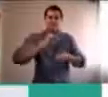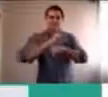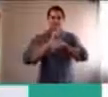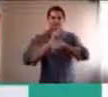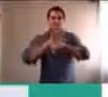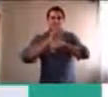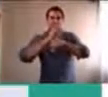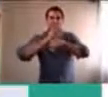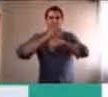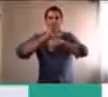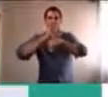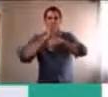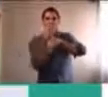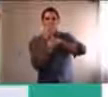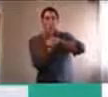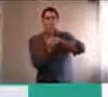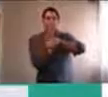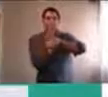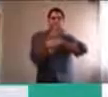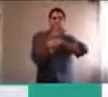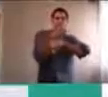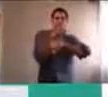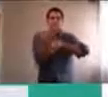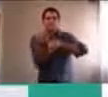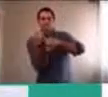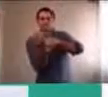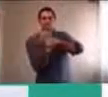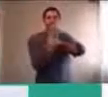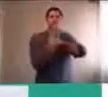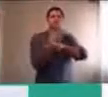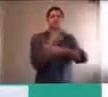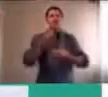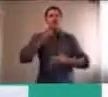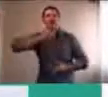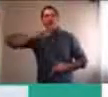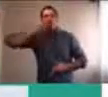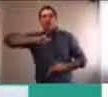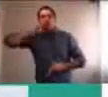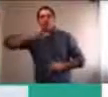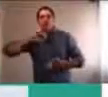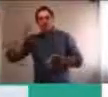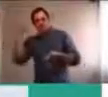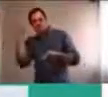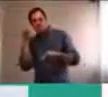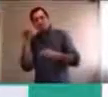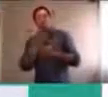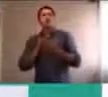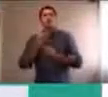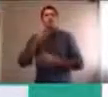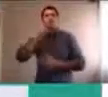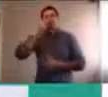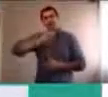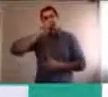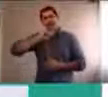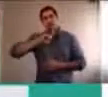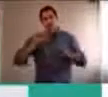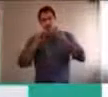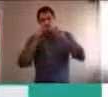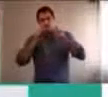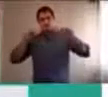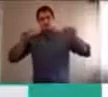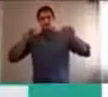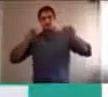helado, para, no sé, guardándolos en una cajita, en un frasco, y cada uno, escribe, en cada palito, distintas